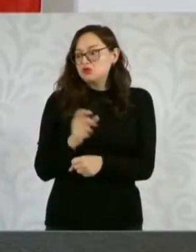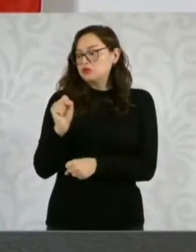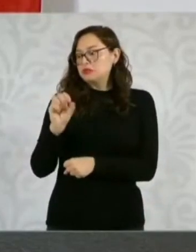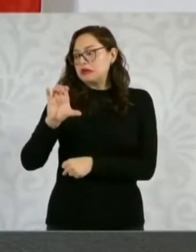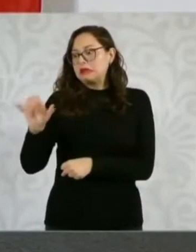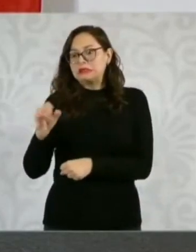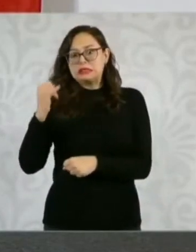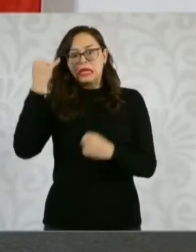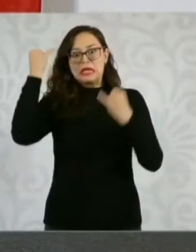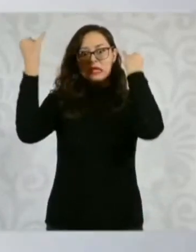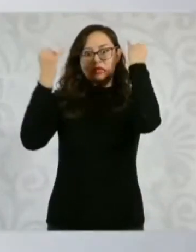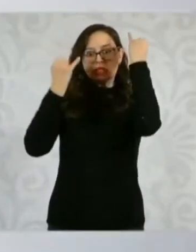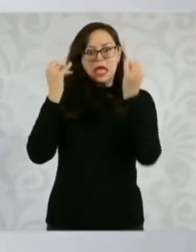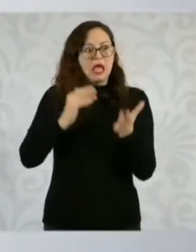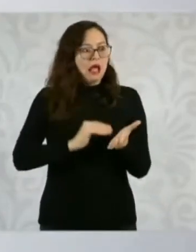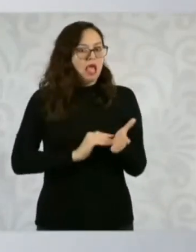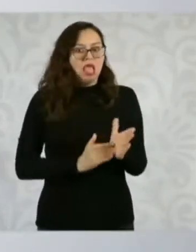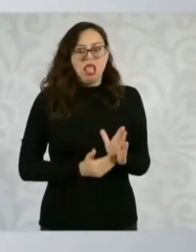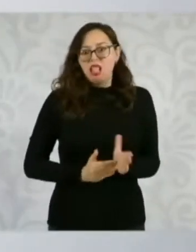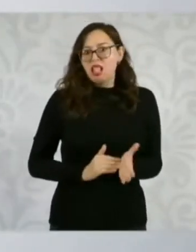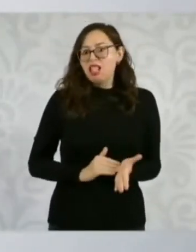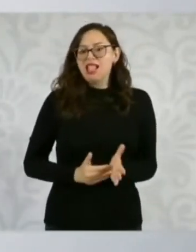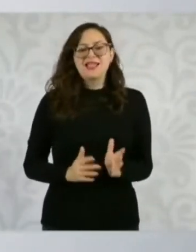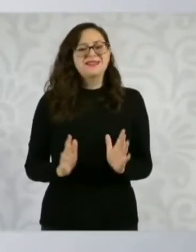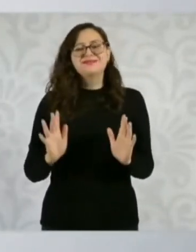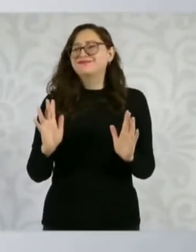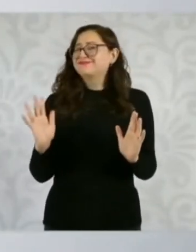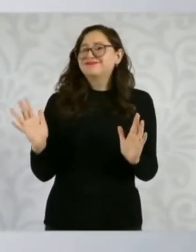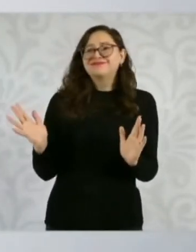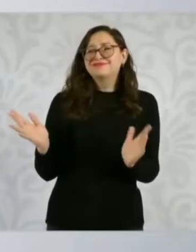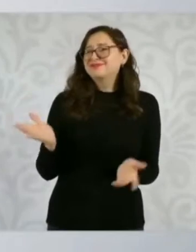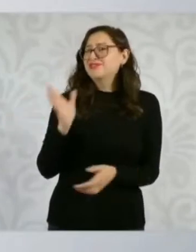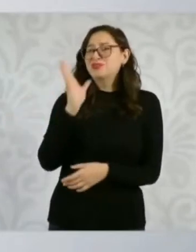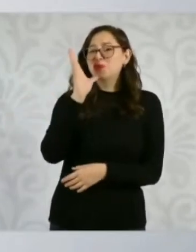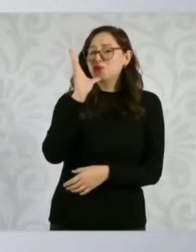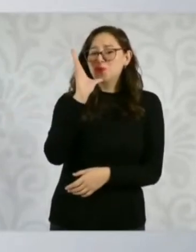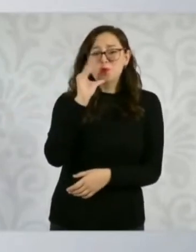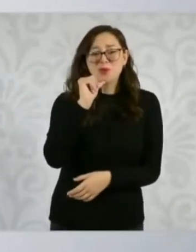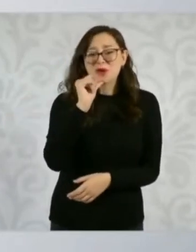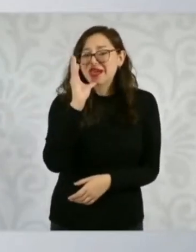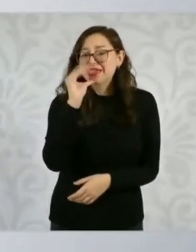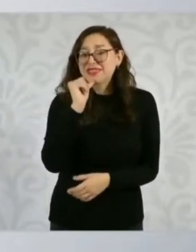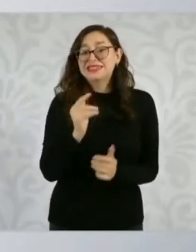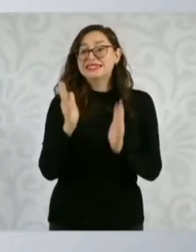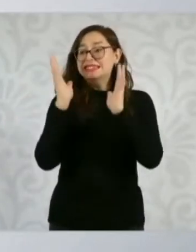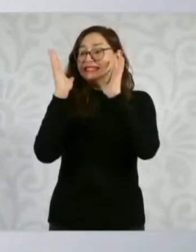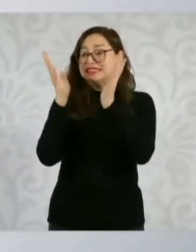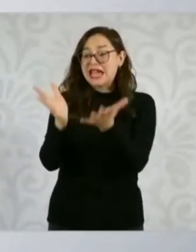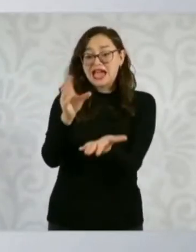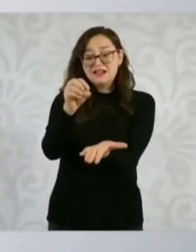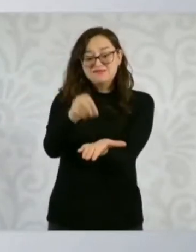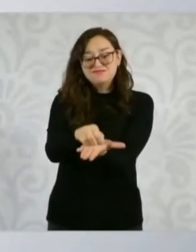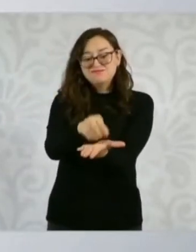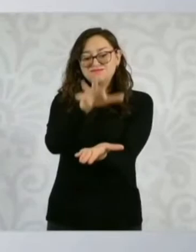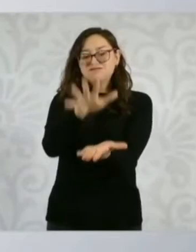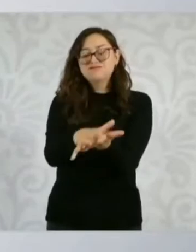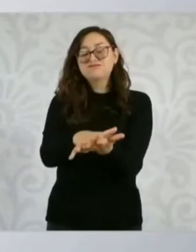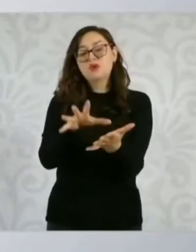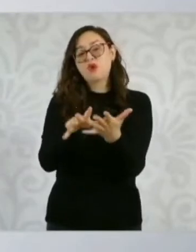poner limitaciones en algo que ya es una reforma